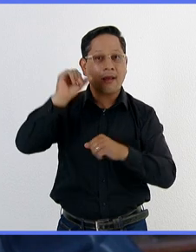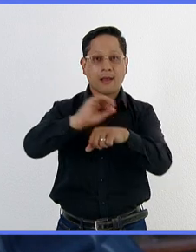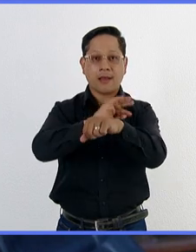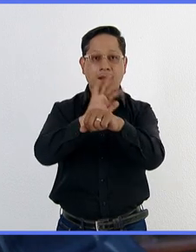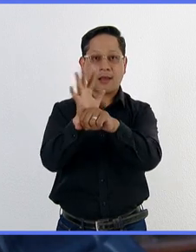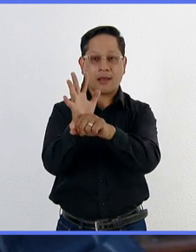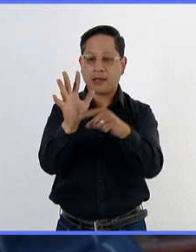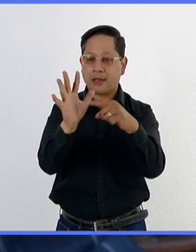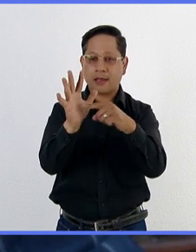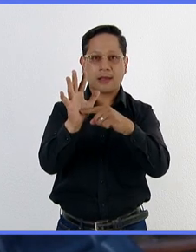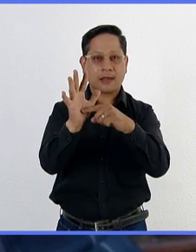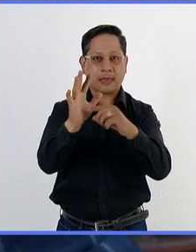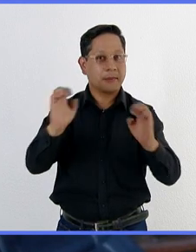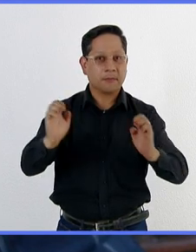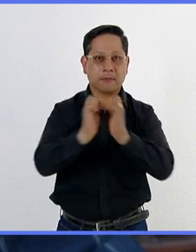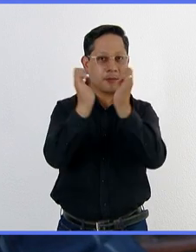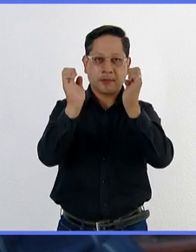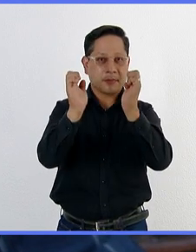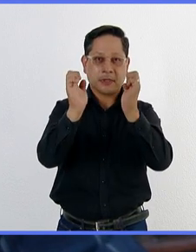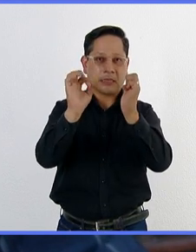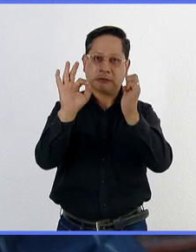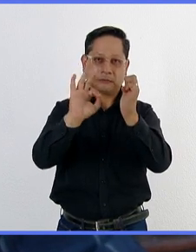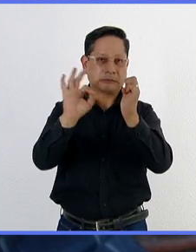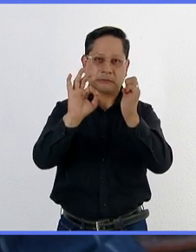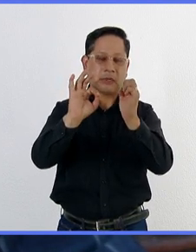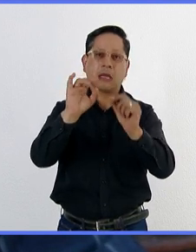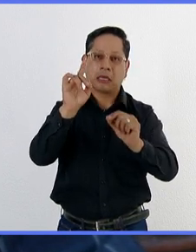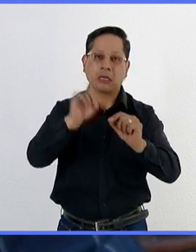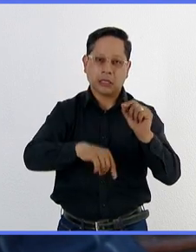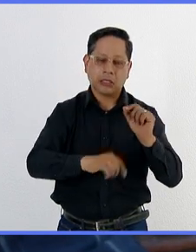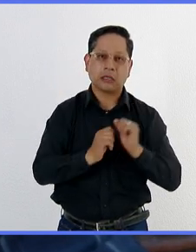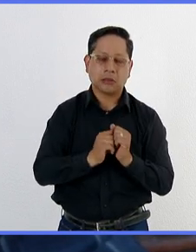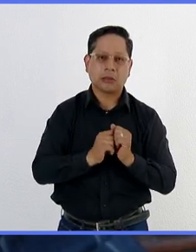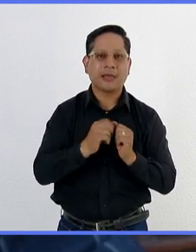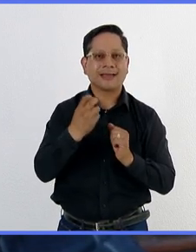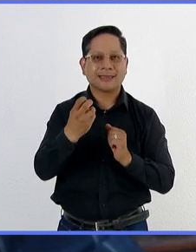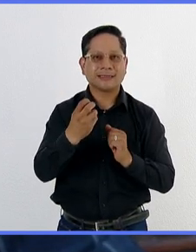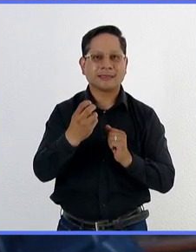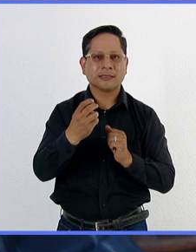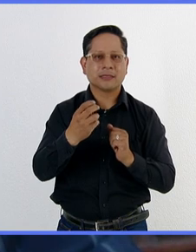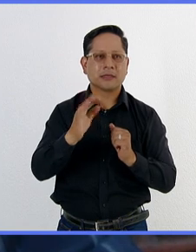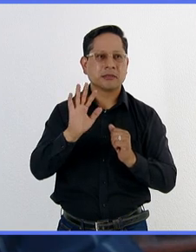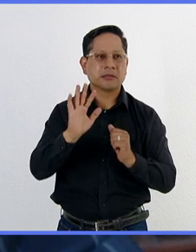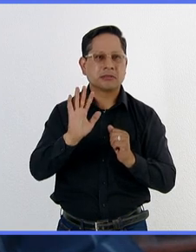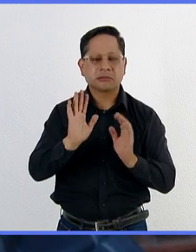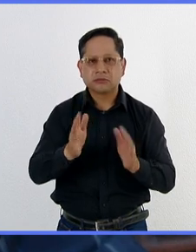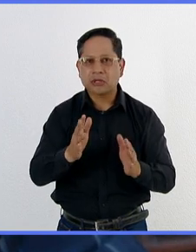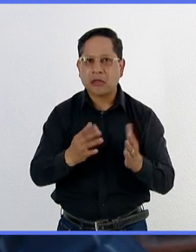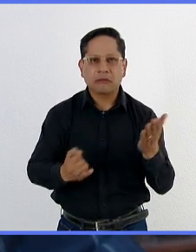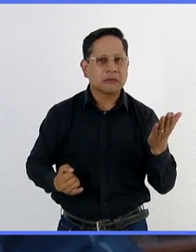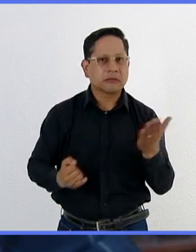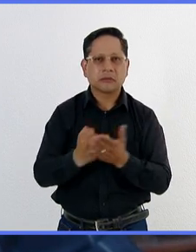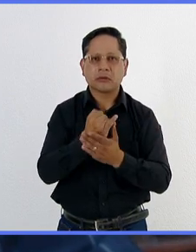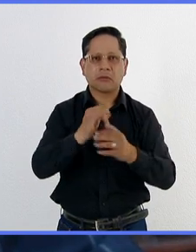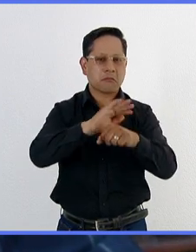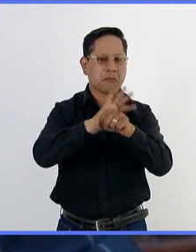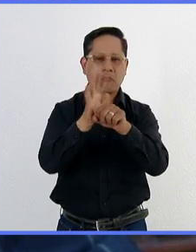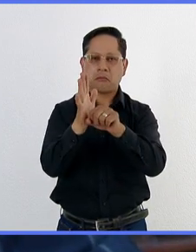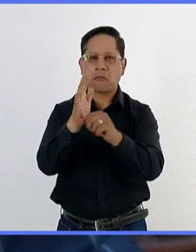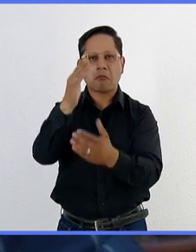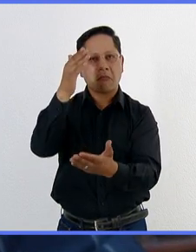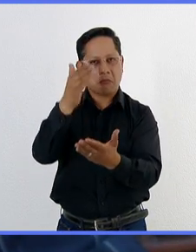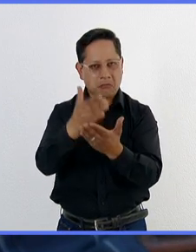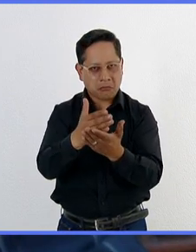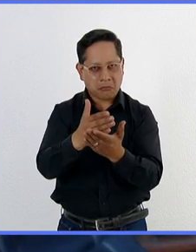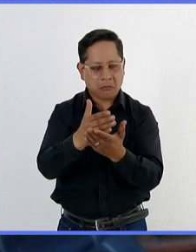declarada ya no una emergencia de salud pública y con eso se determine que la pandemia ha concluido. Sin